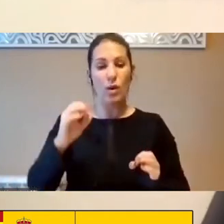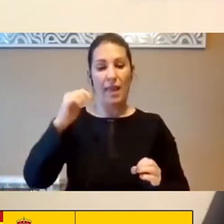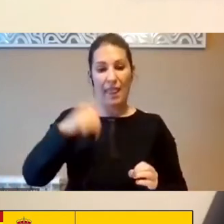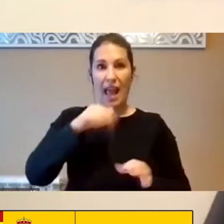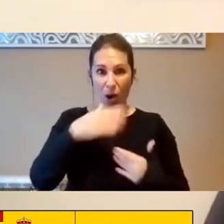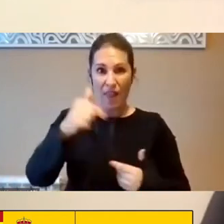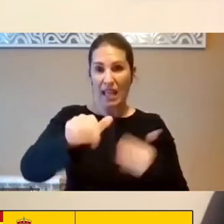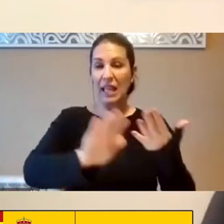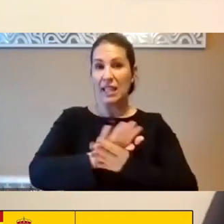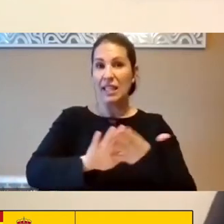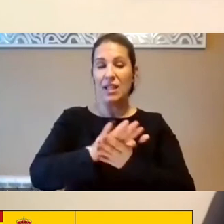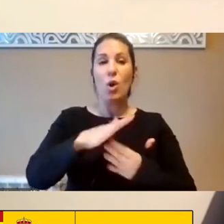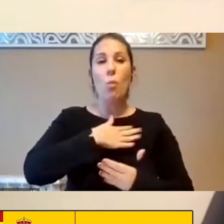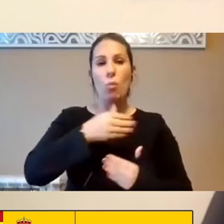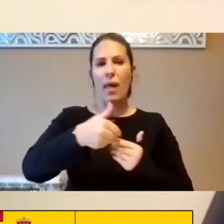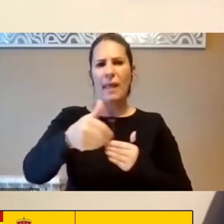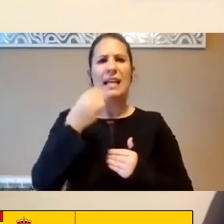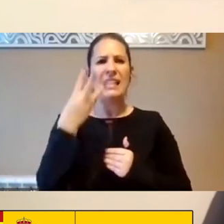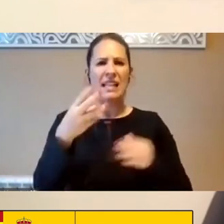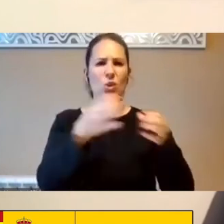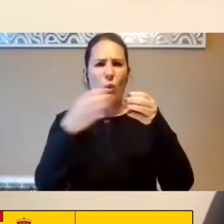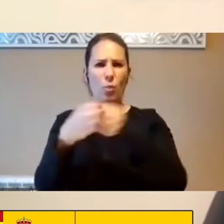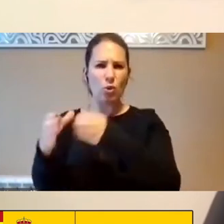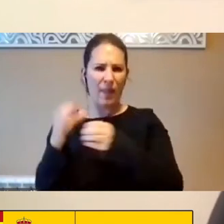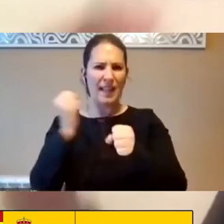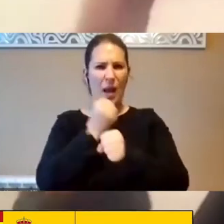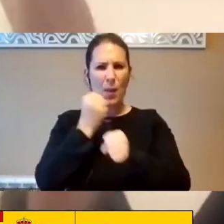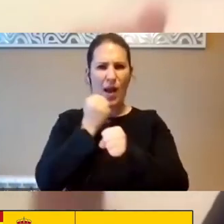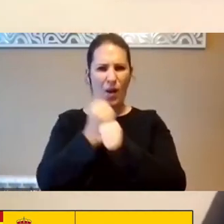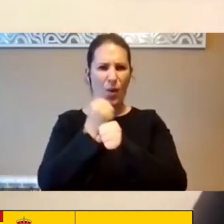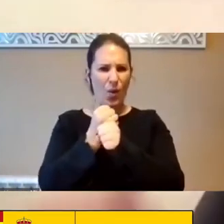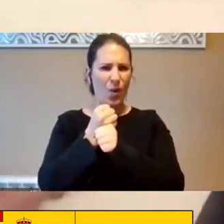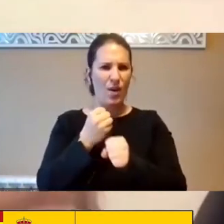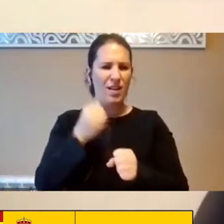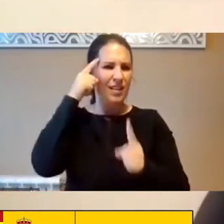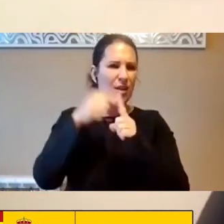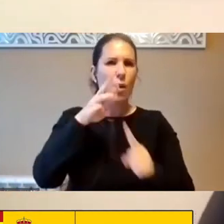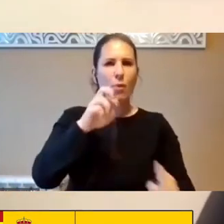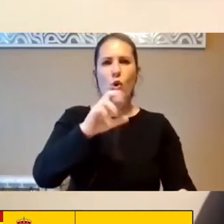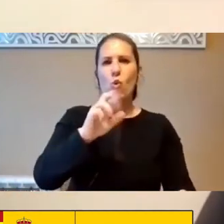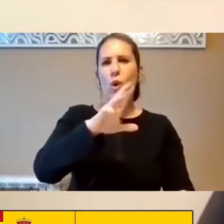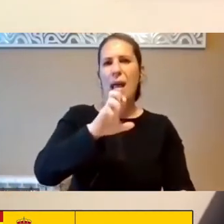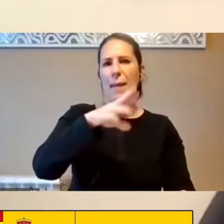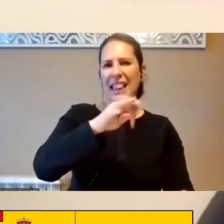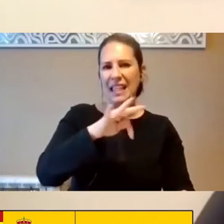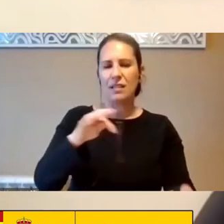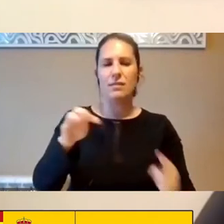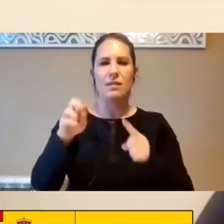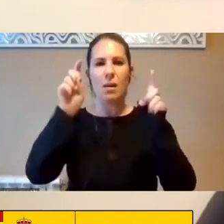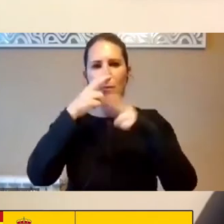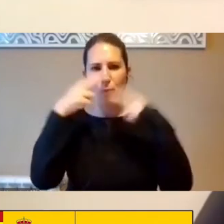Salir Tres Grupos De Trabajo Para Ver Un Tema De Procurement Un Tema De Educación Pública Y Un Tema De